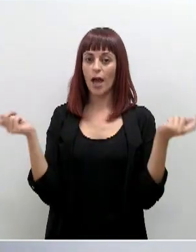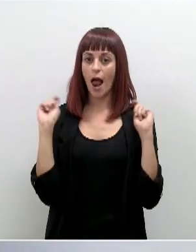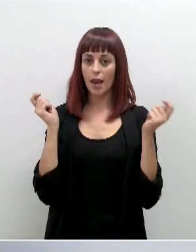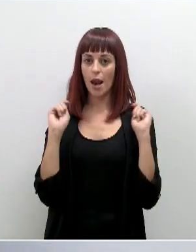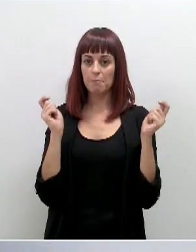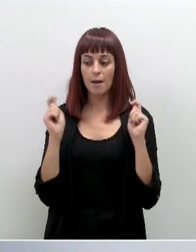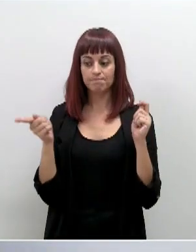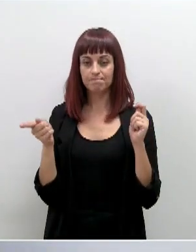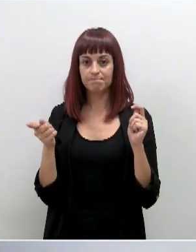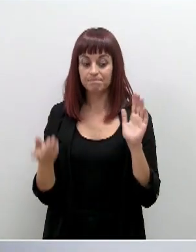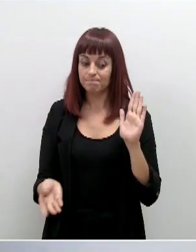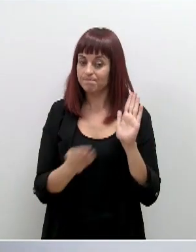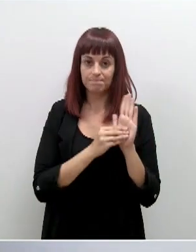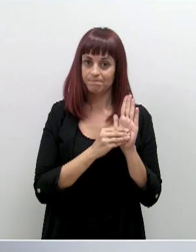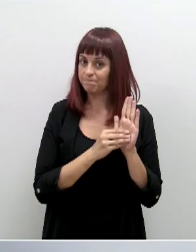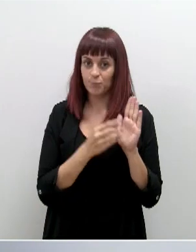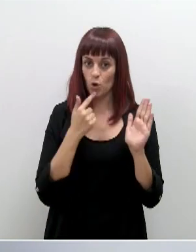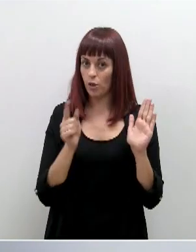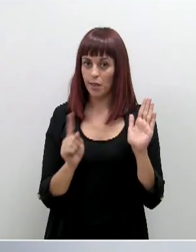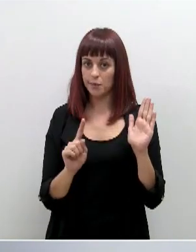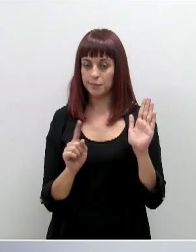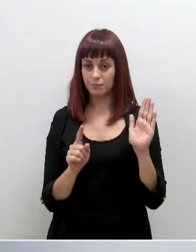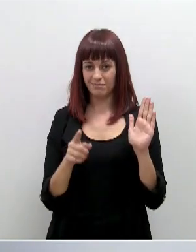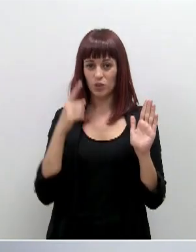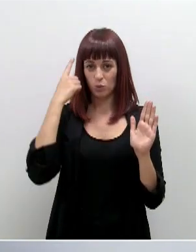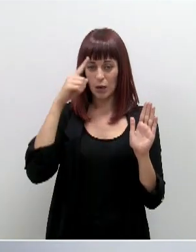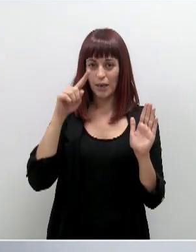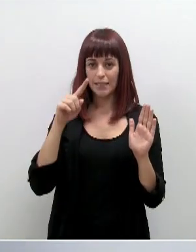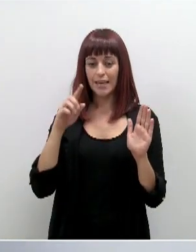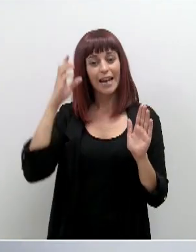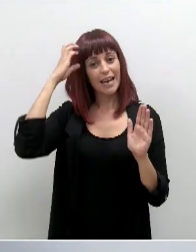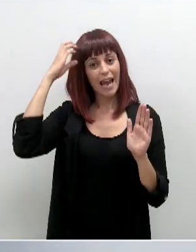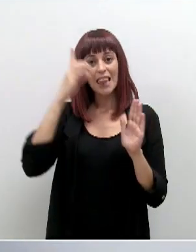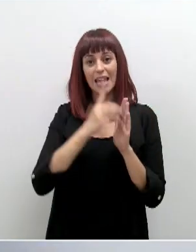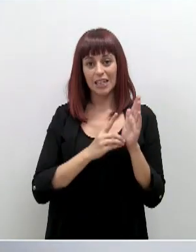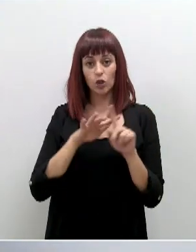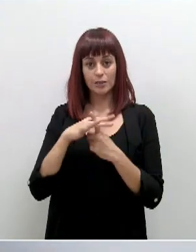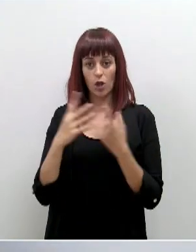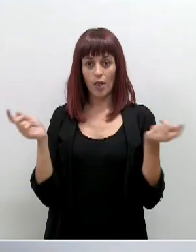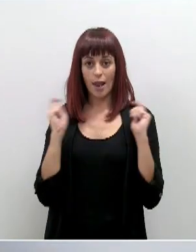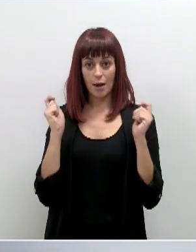recoge esa posibilidad. Como saben, a partir del Real Decreto de Estado de Alarma